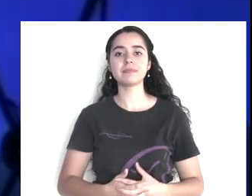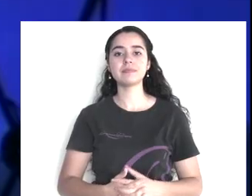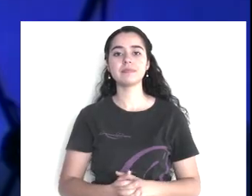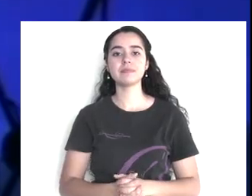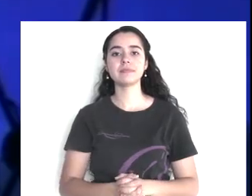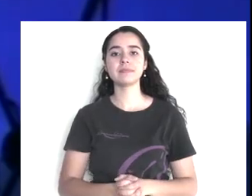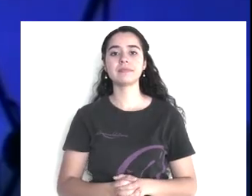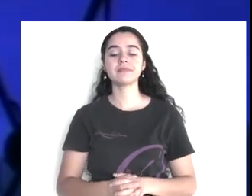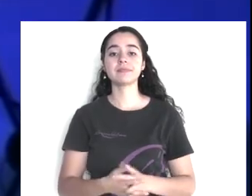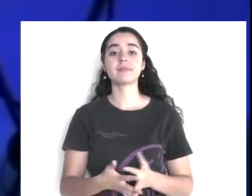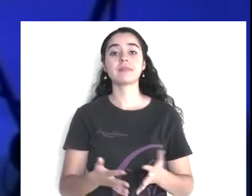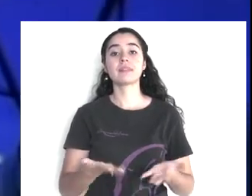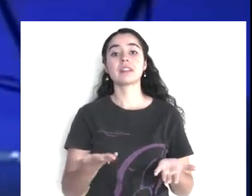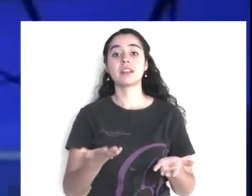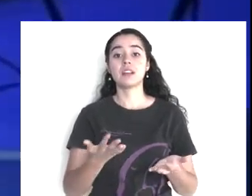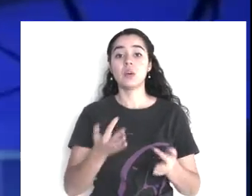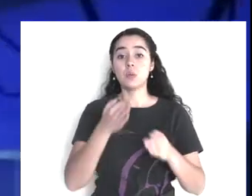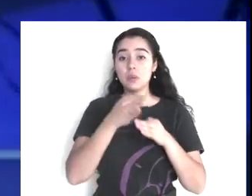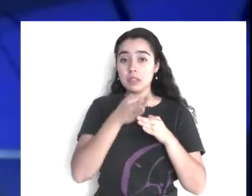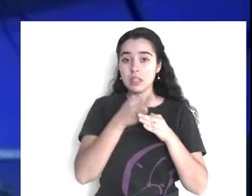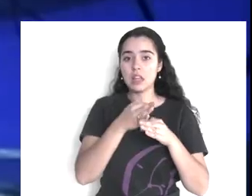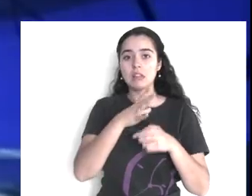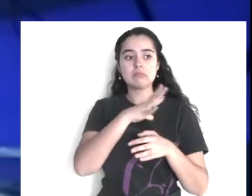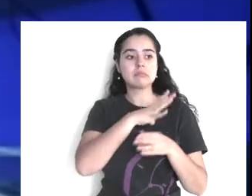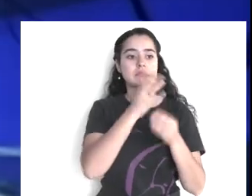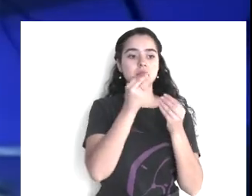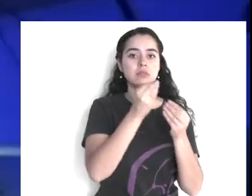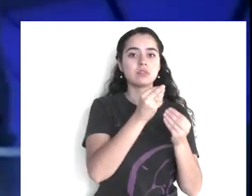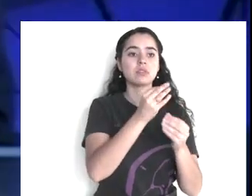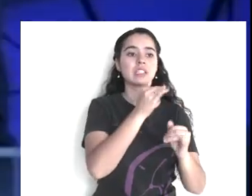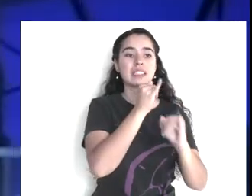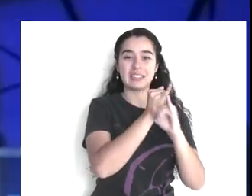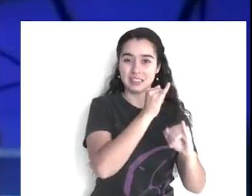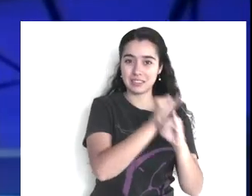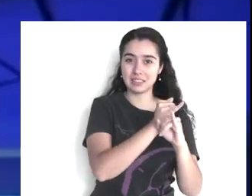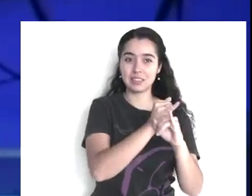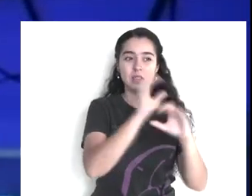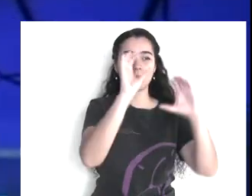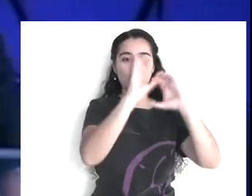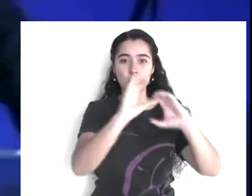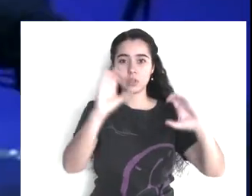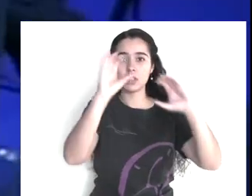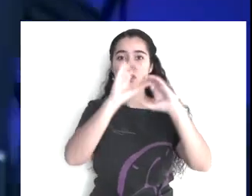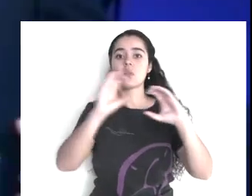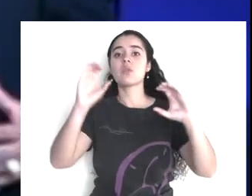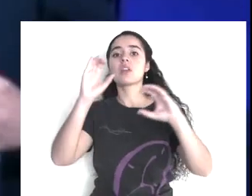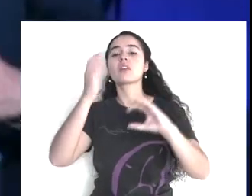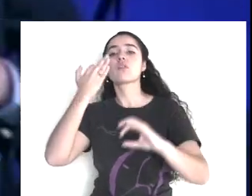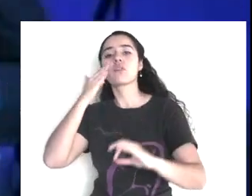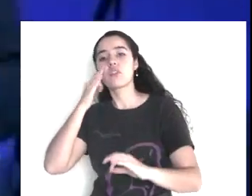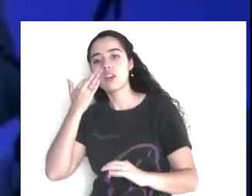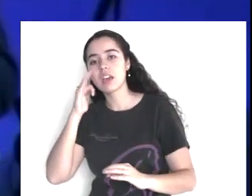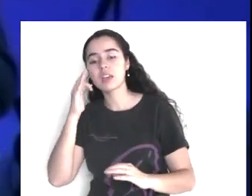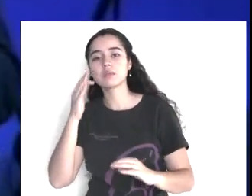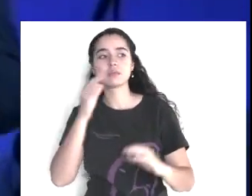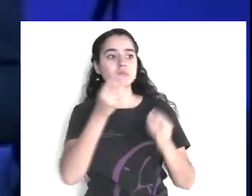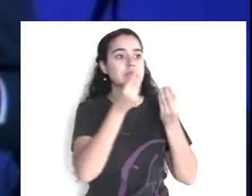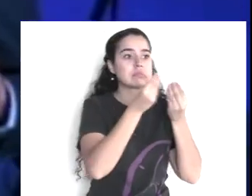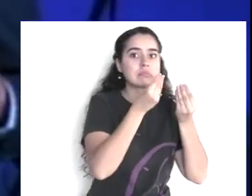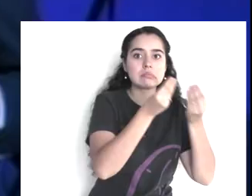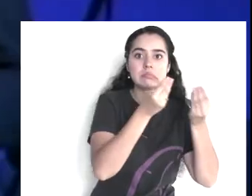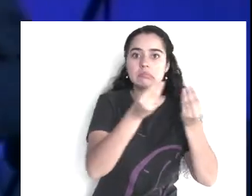estamos, la era, de la tecnología, en la era, de las redes sociales, que hoy parece, que tienen, como más